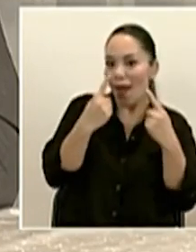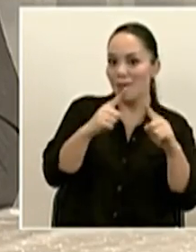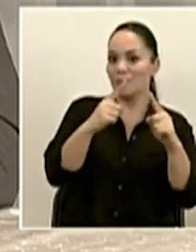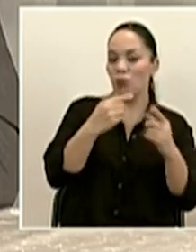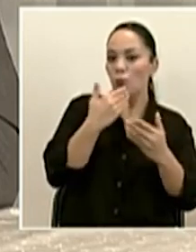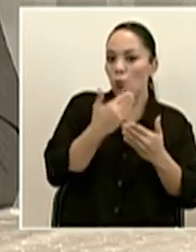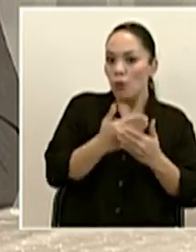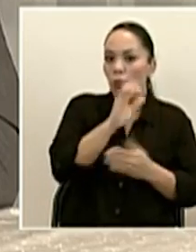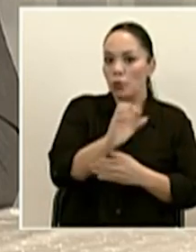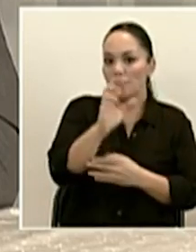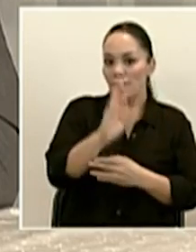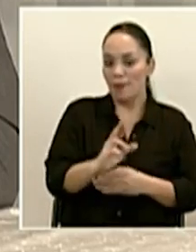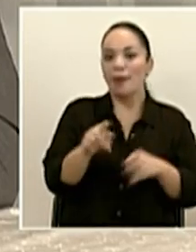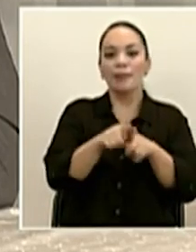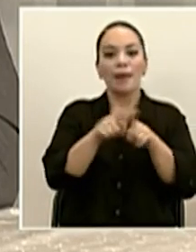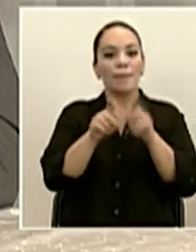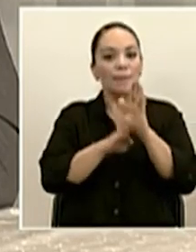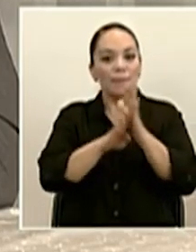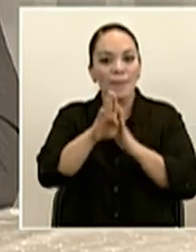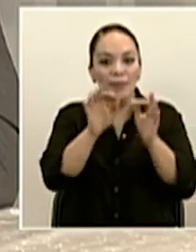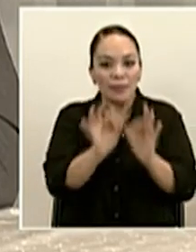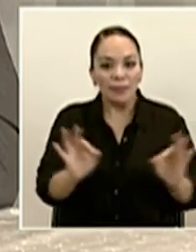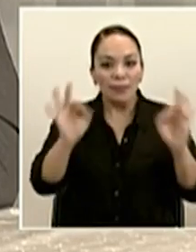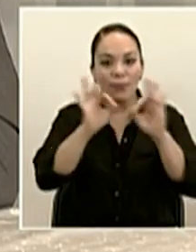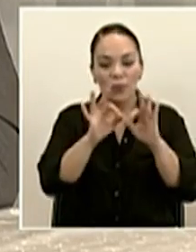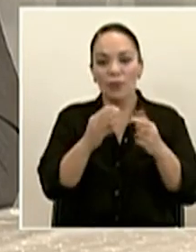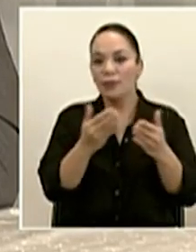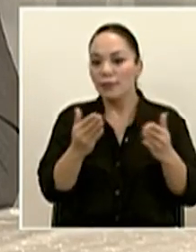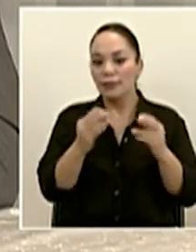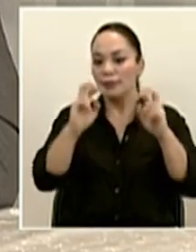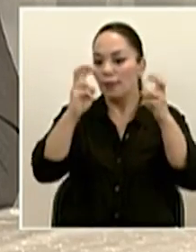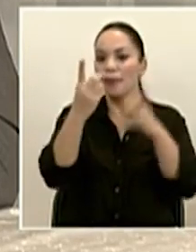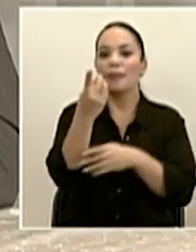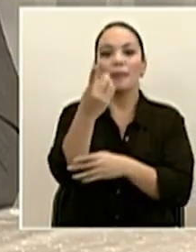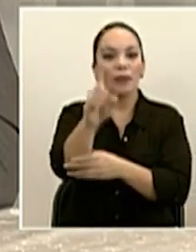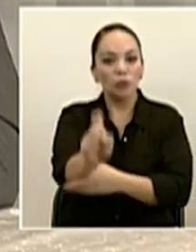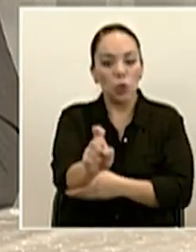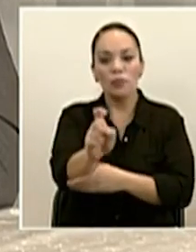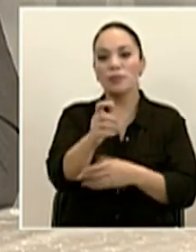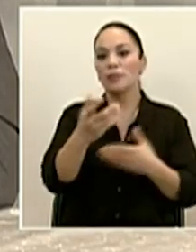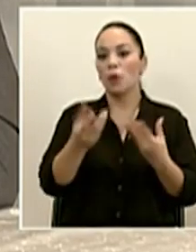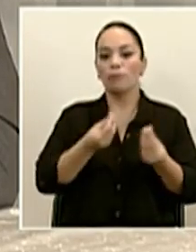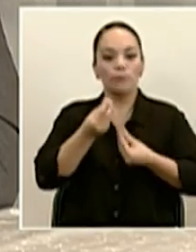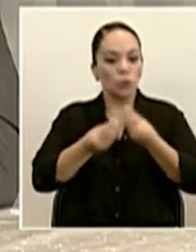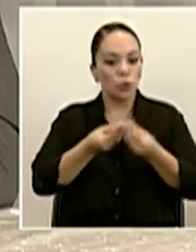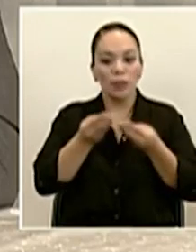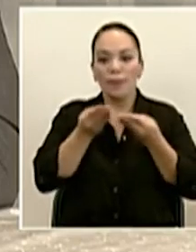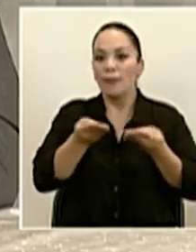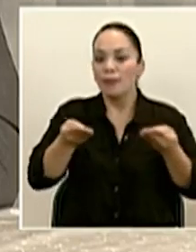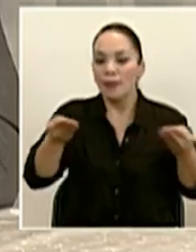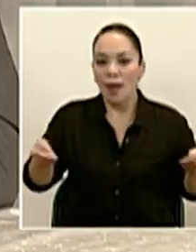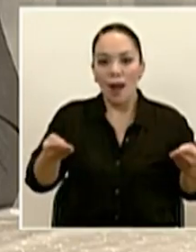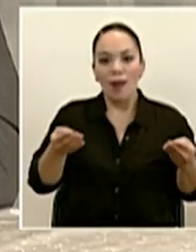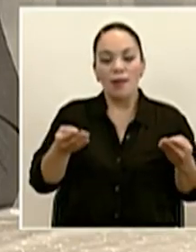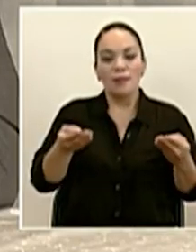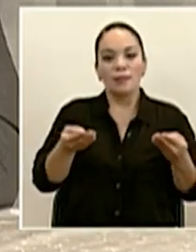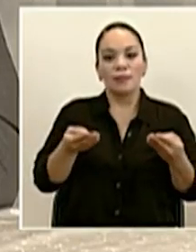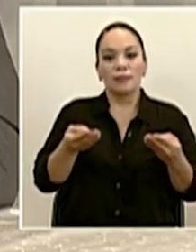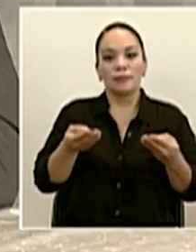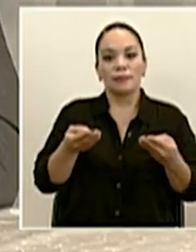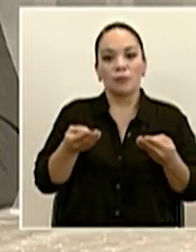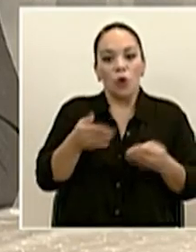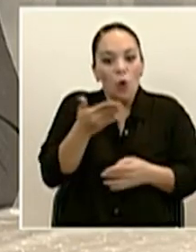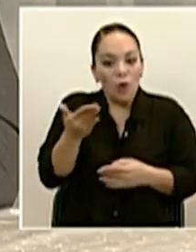así como avances importantes en materia de diagnósticos o generación de materiales o cosas como la que hoy